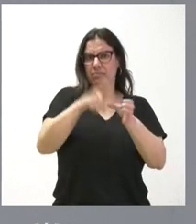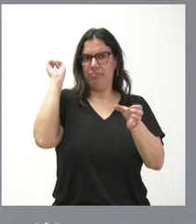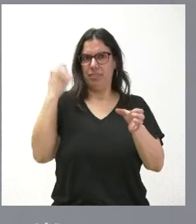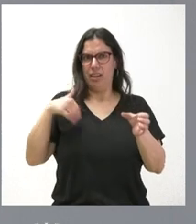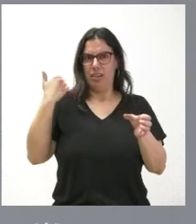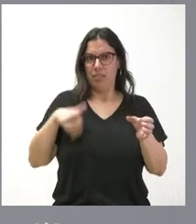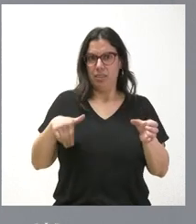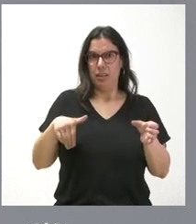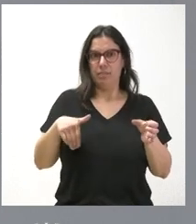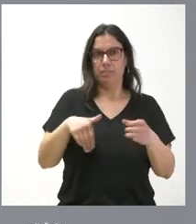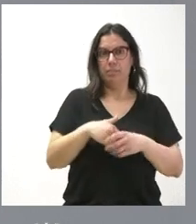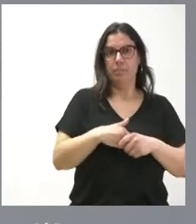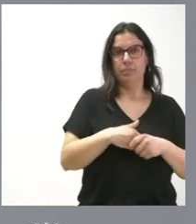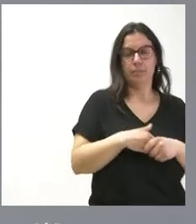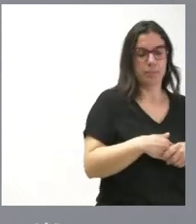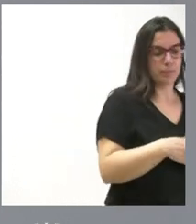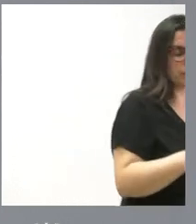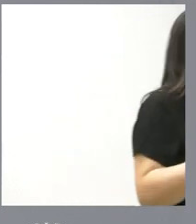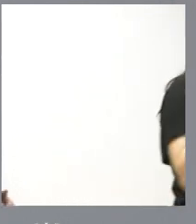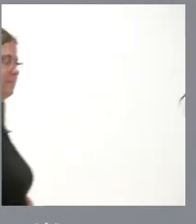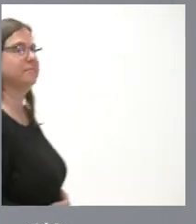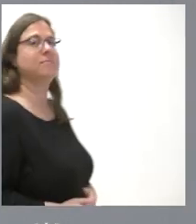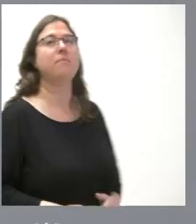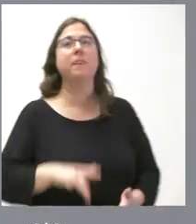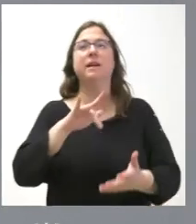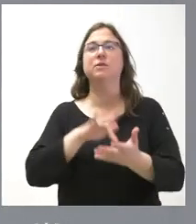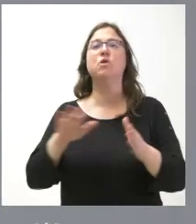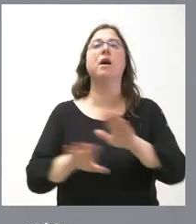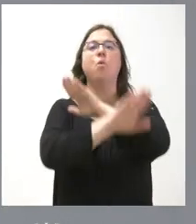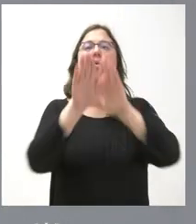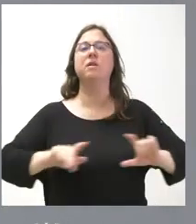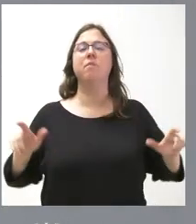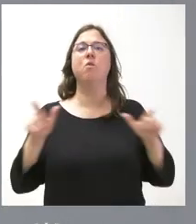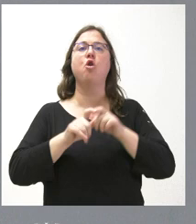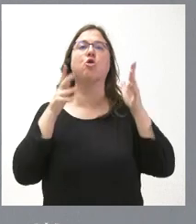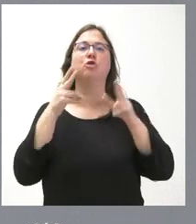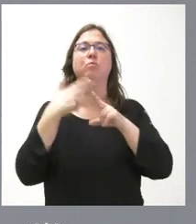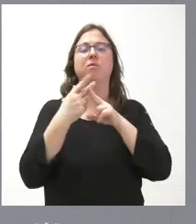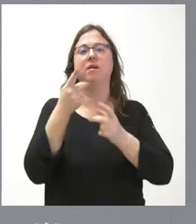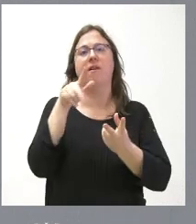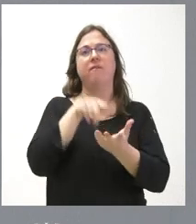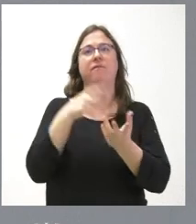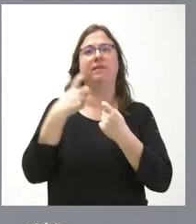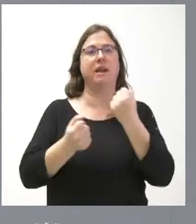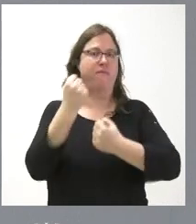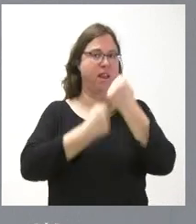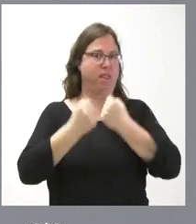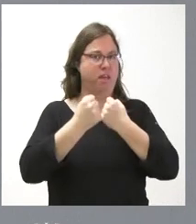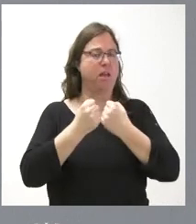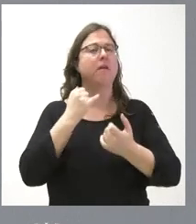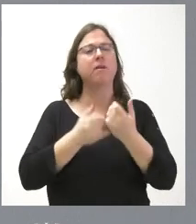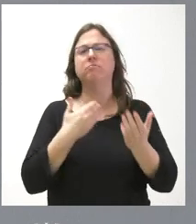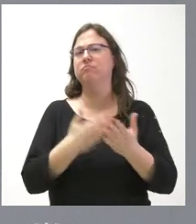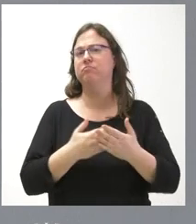Tuvimos una última reunión del Consejo de Política Fiscal y Financiera. Con estas reuniones se demuestra una cosa muy